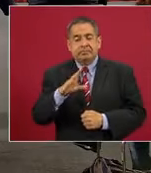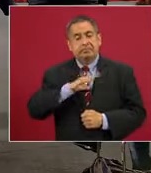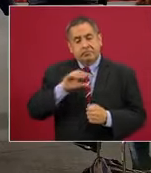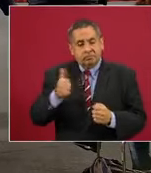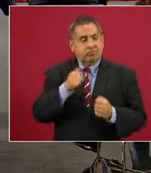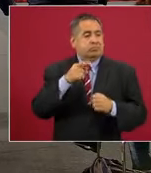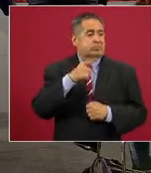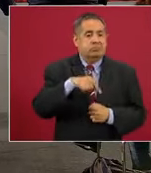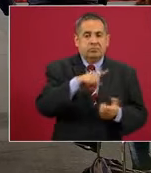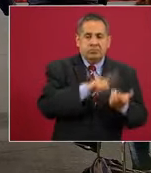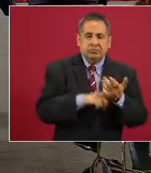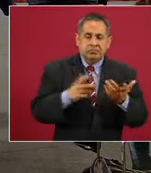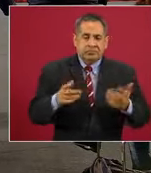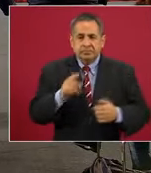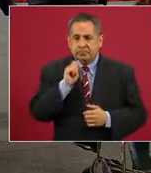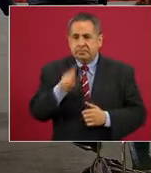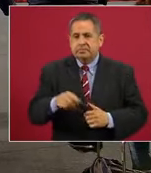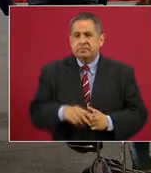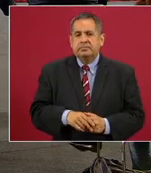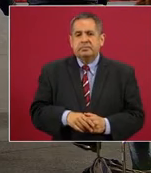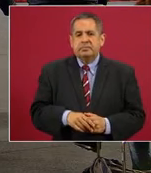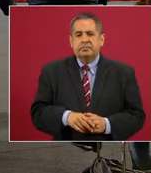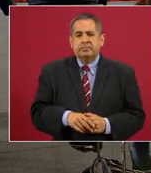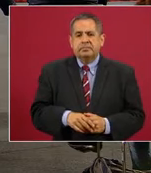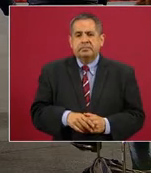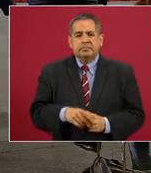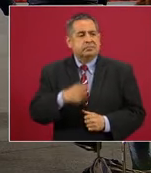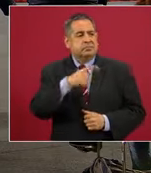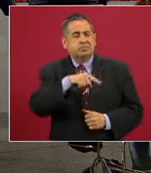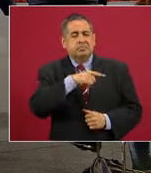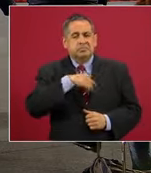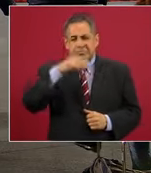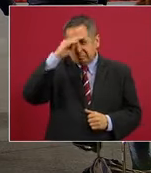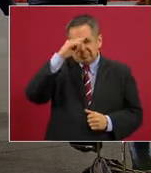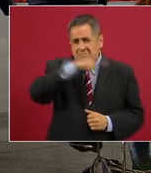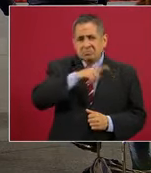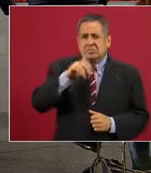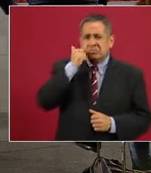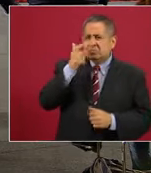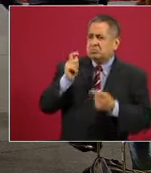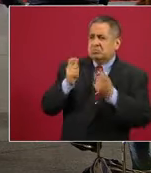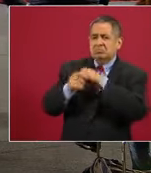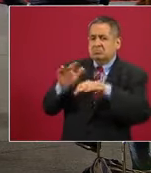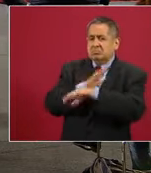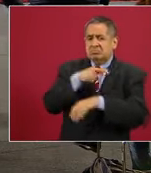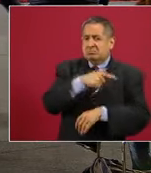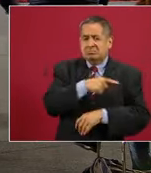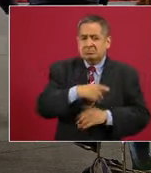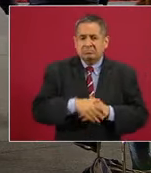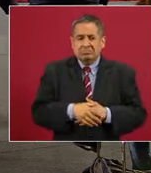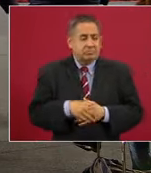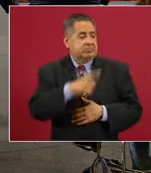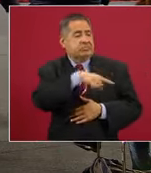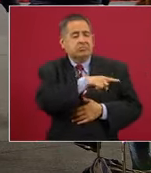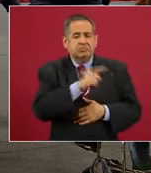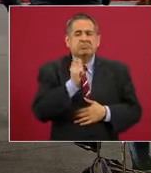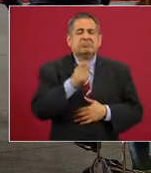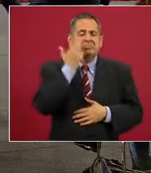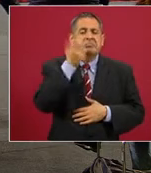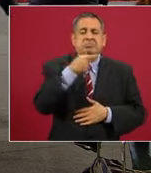otros también que ni siquiera se plantean transformar. Lo que quieren